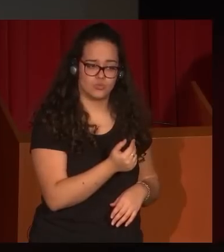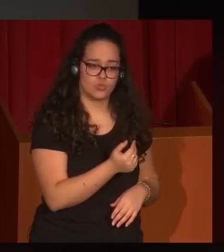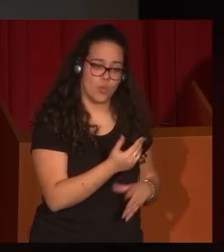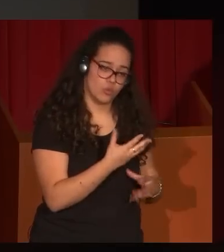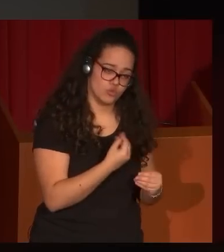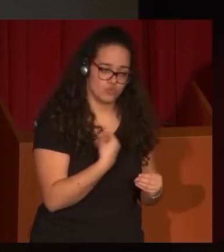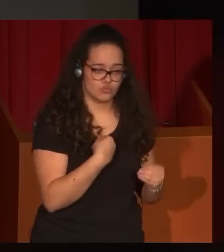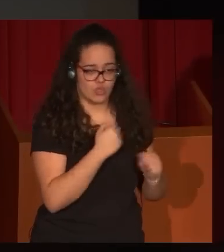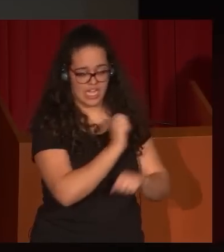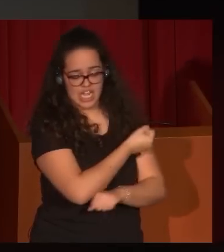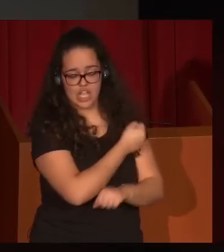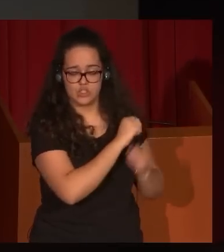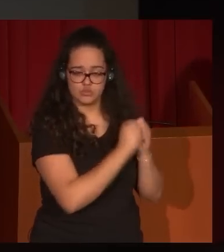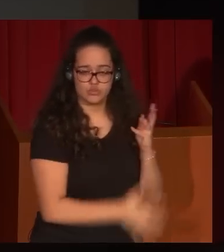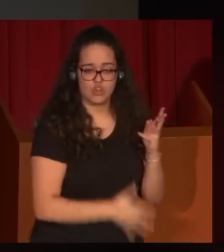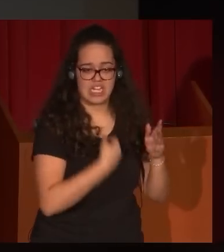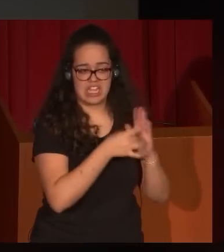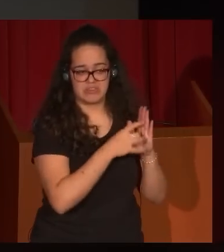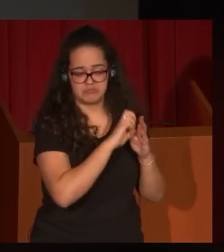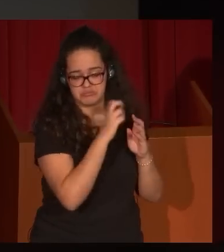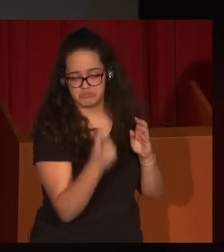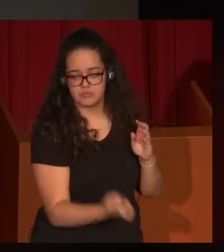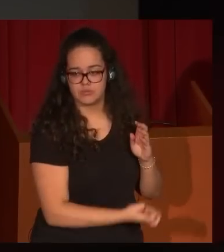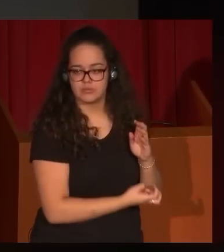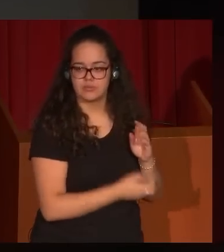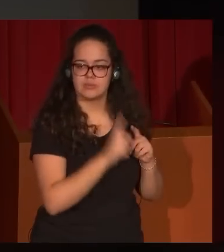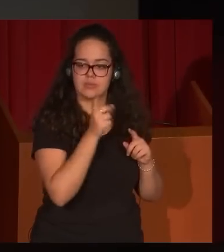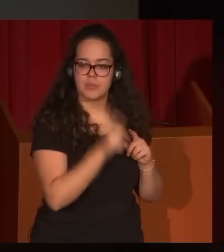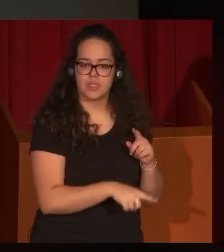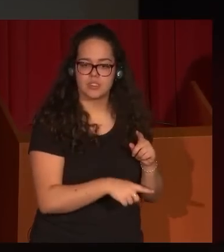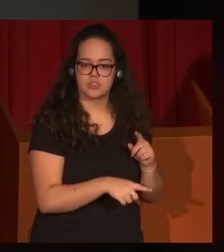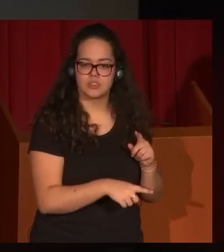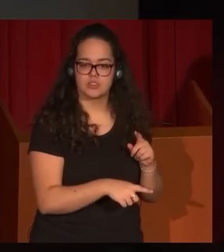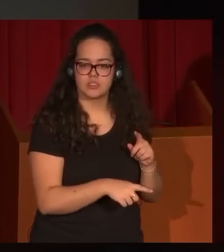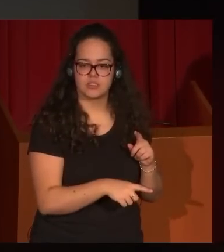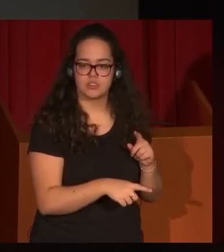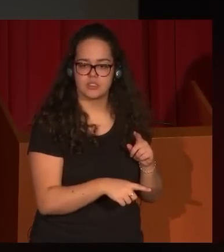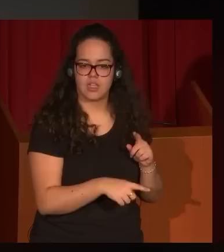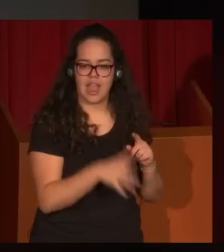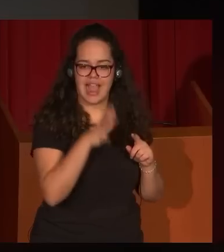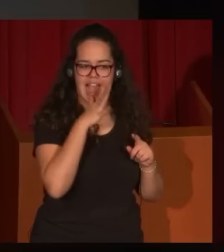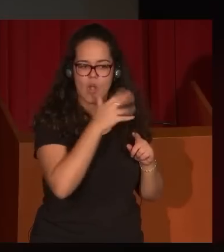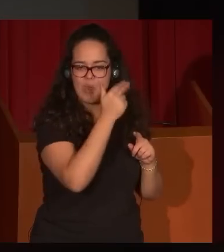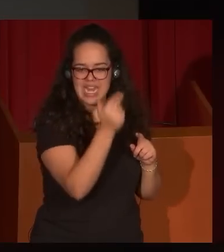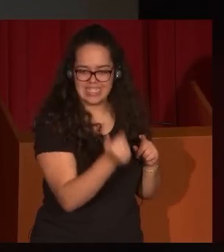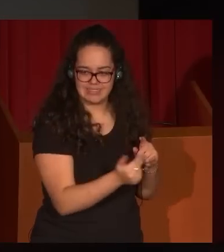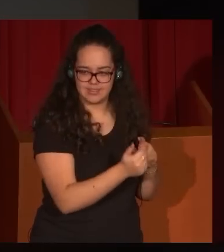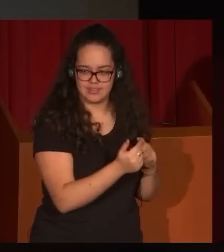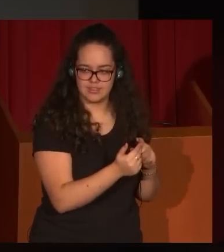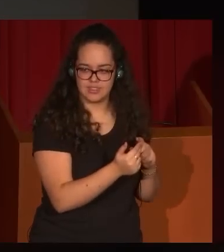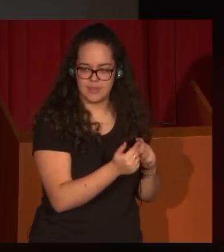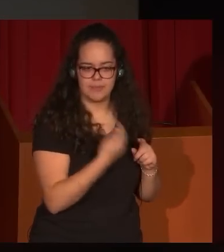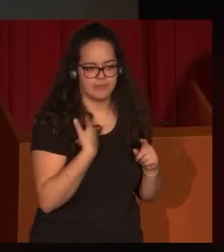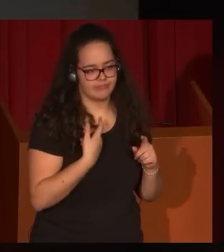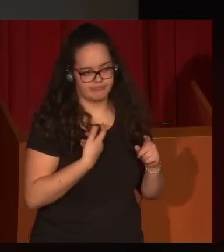registros y de muy desigualdades, cálidades, es muy buen acuarelista, vamos a decirlo así, maneja muy bien la